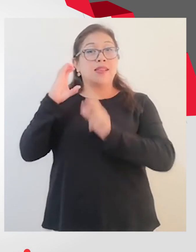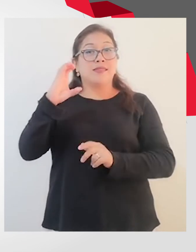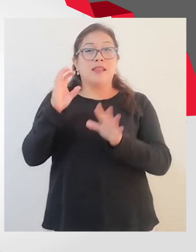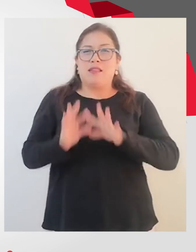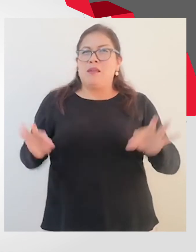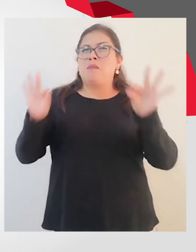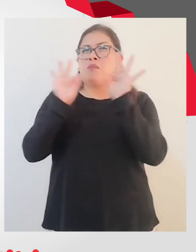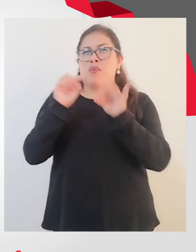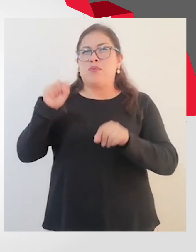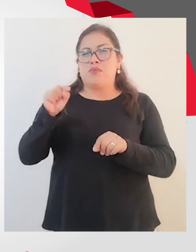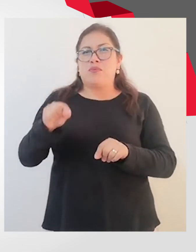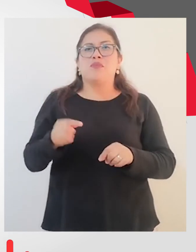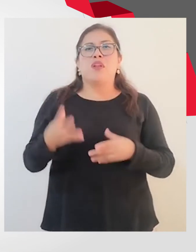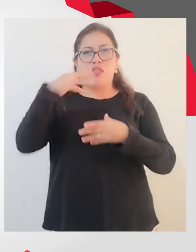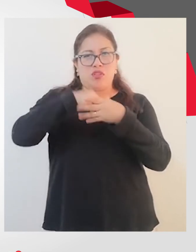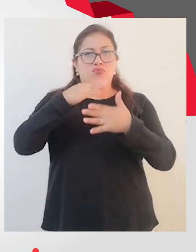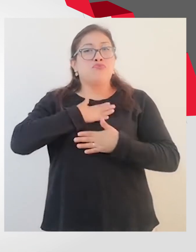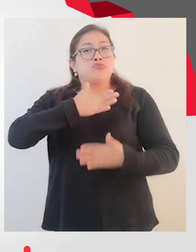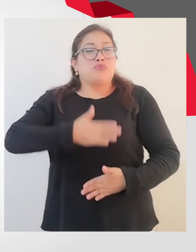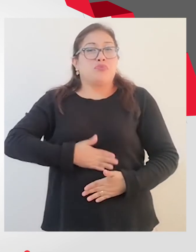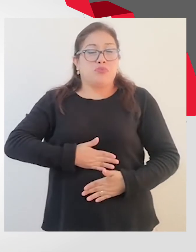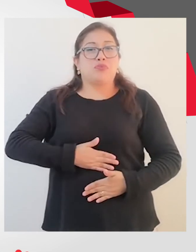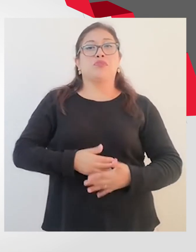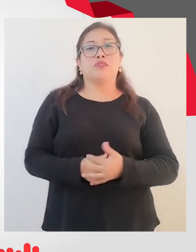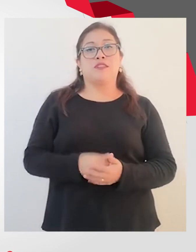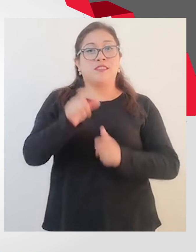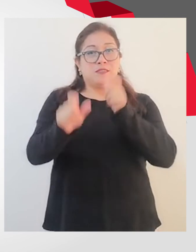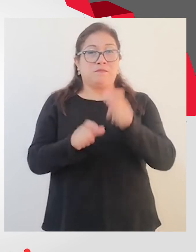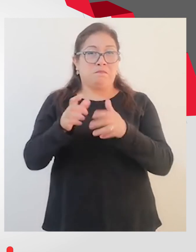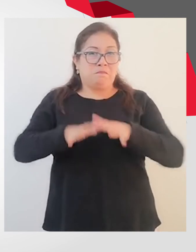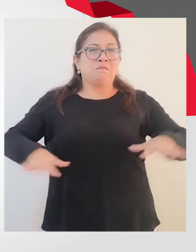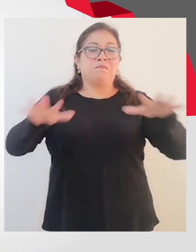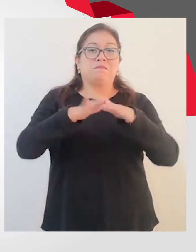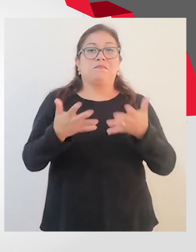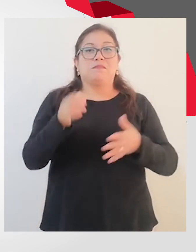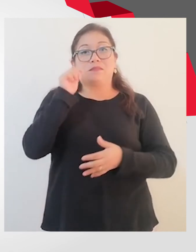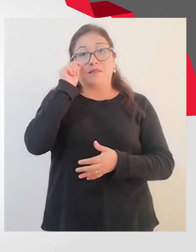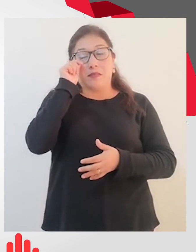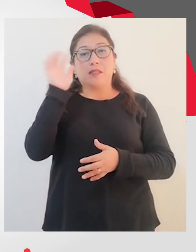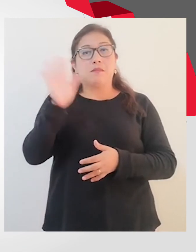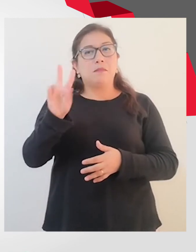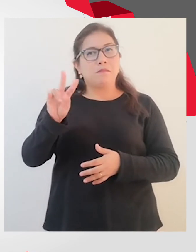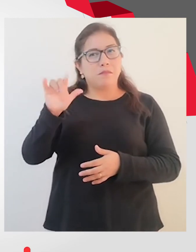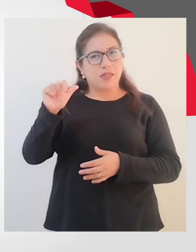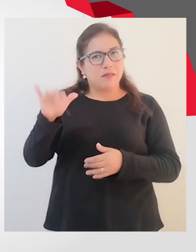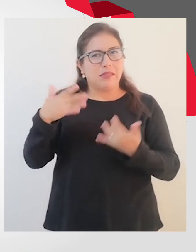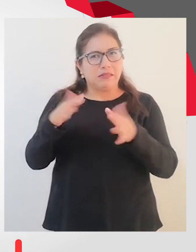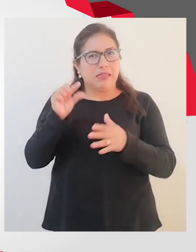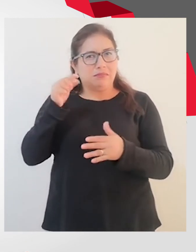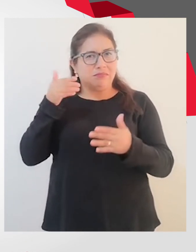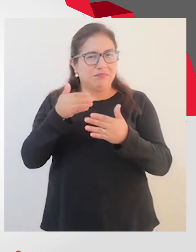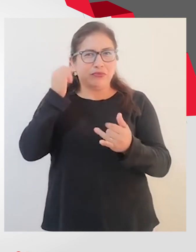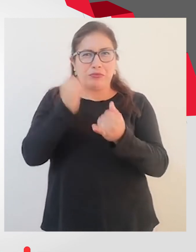importantísimo en el organismo de las personas. Gracias, Vilma, pero ya estamos